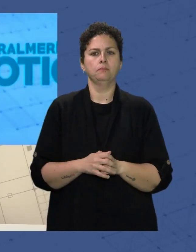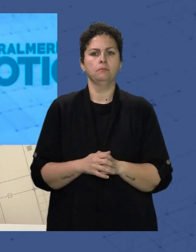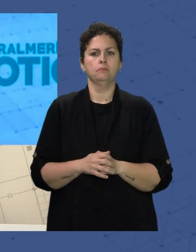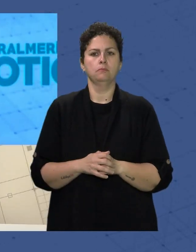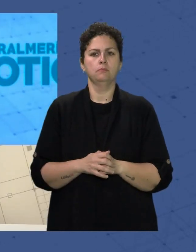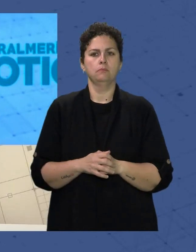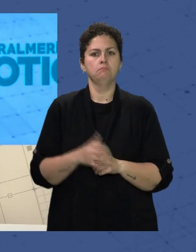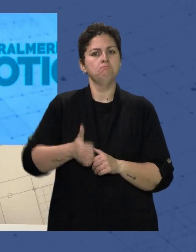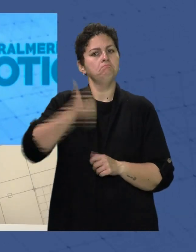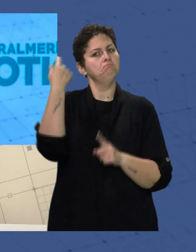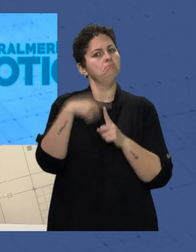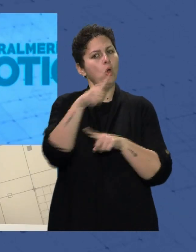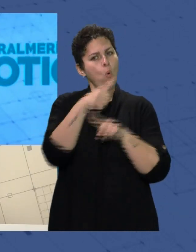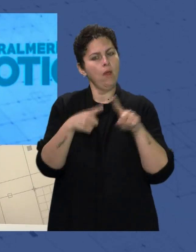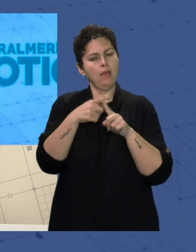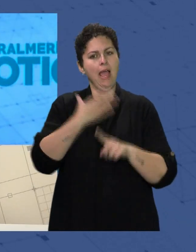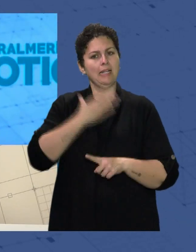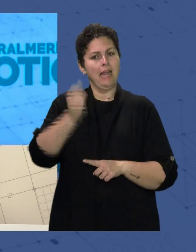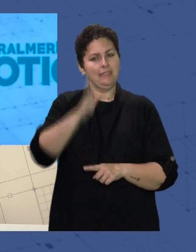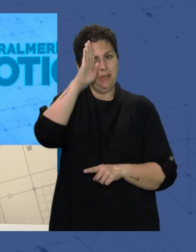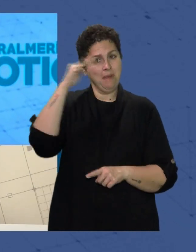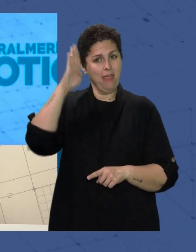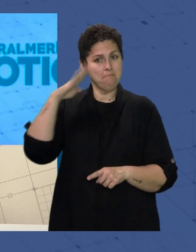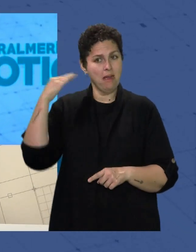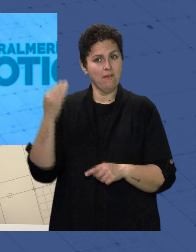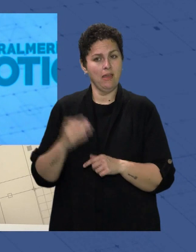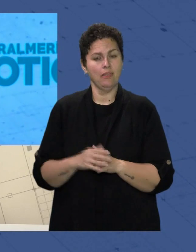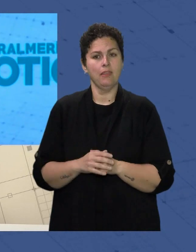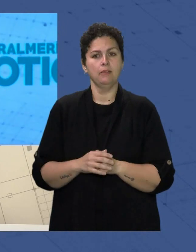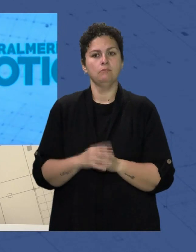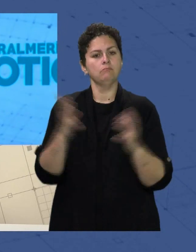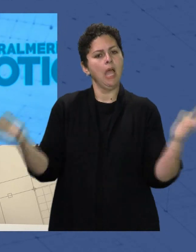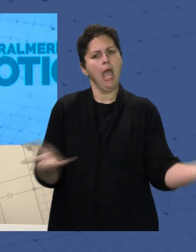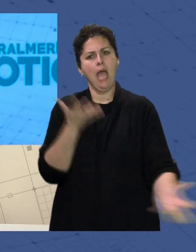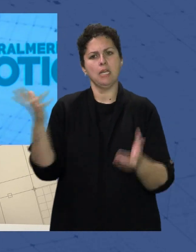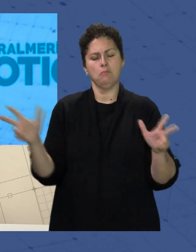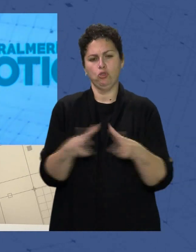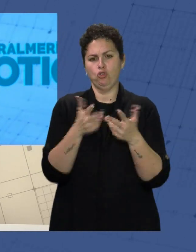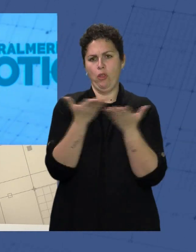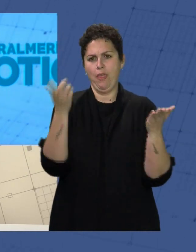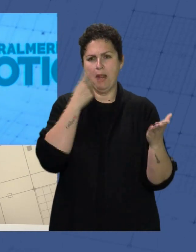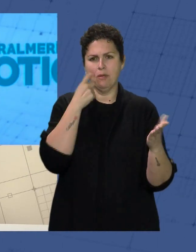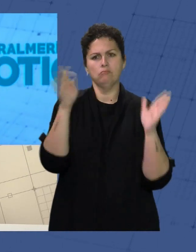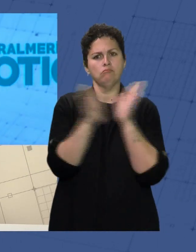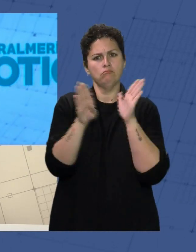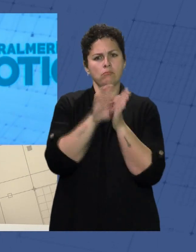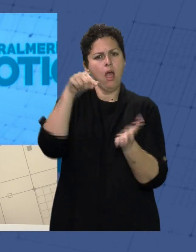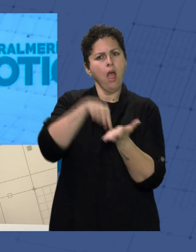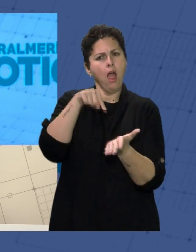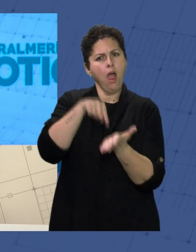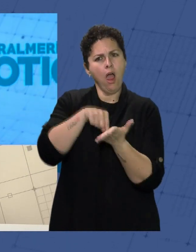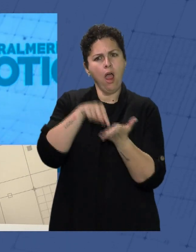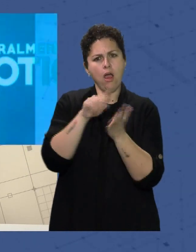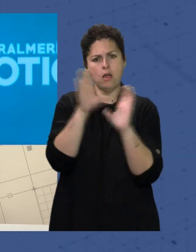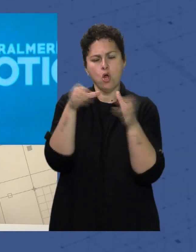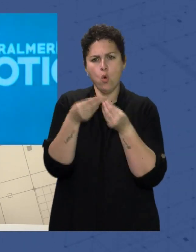Más este día En el que la alcaldesa María del Mar Vázquez Animaba a la sociedad Almeriense A seguir reclamando Colectivamente